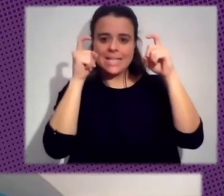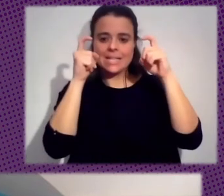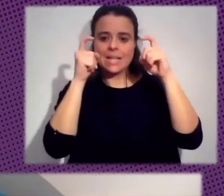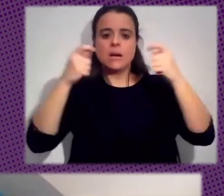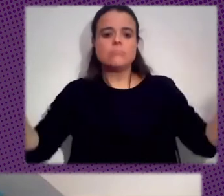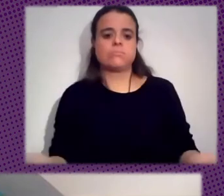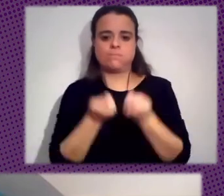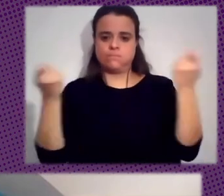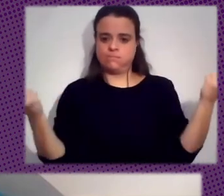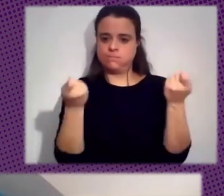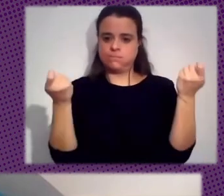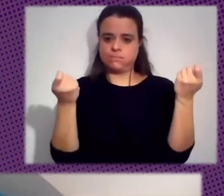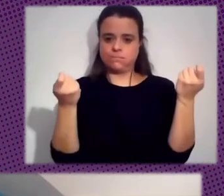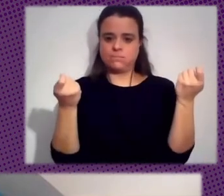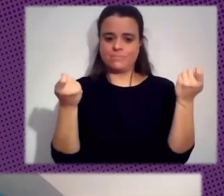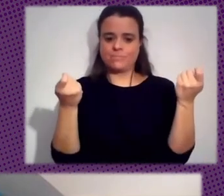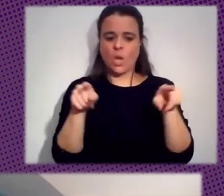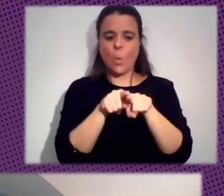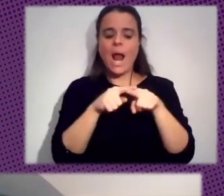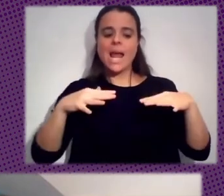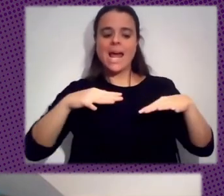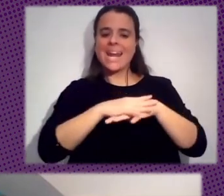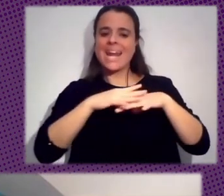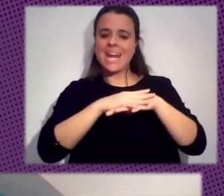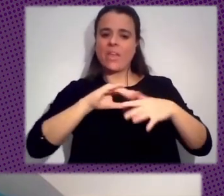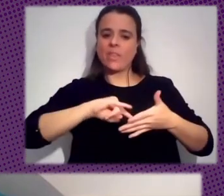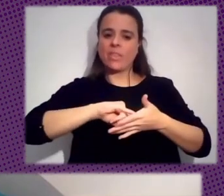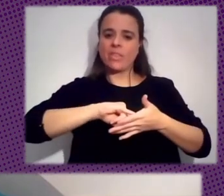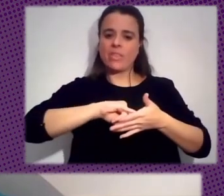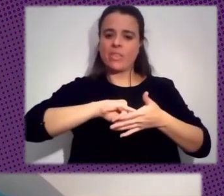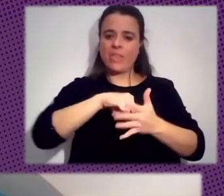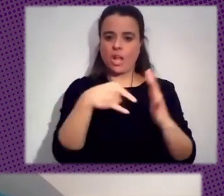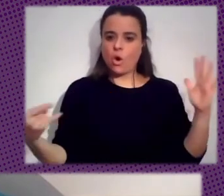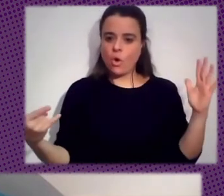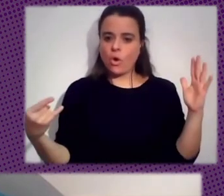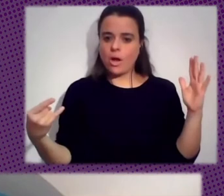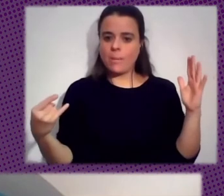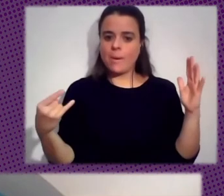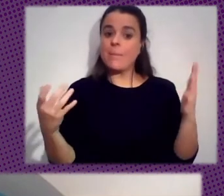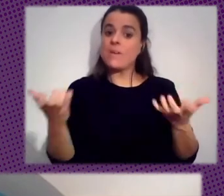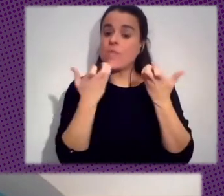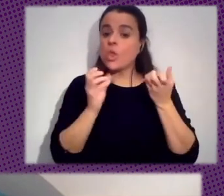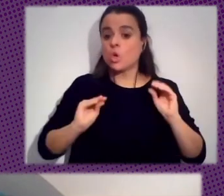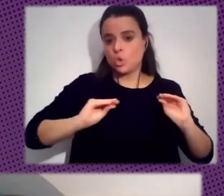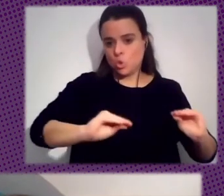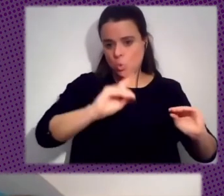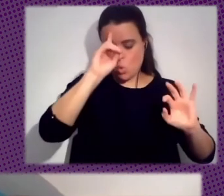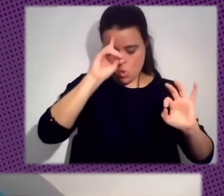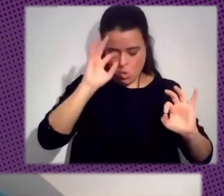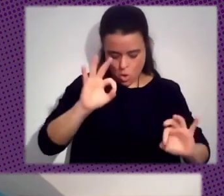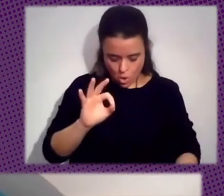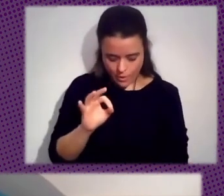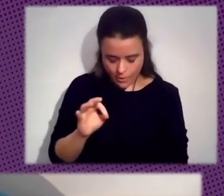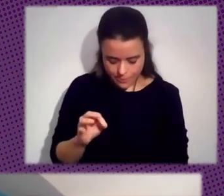Una Red Tecnológica Que Le Beneficia A Ellos Obviamente Y Los